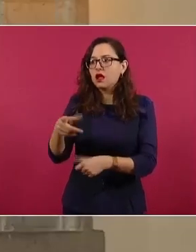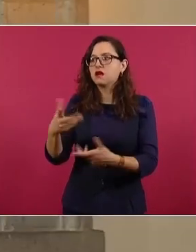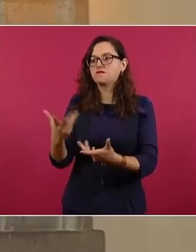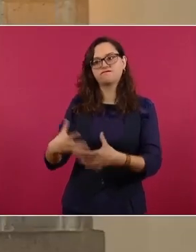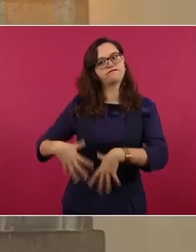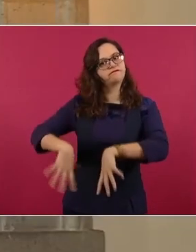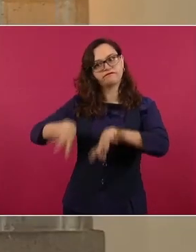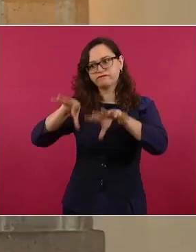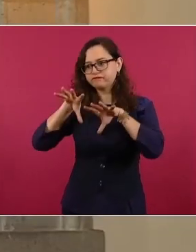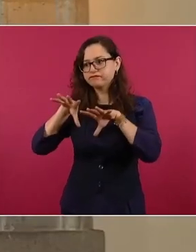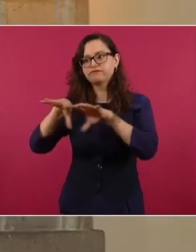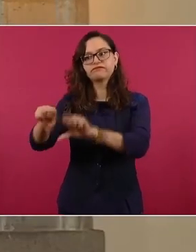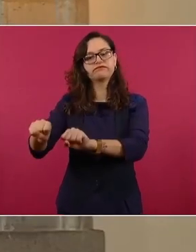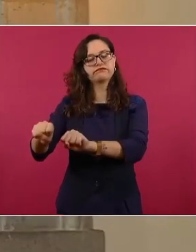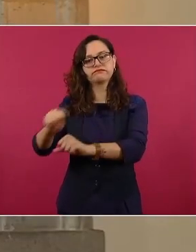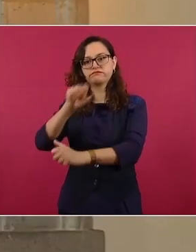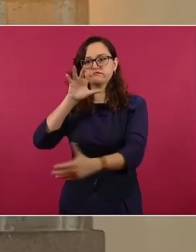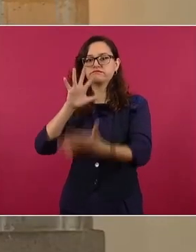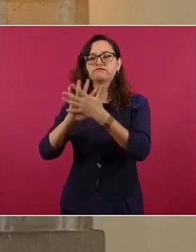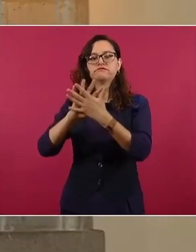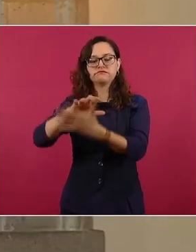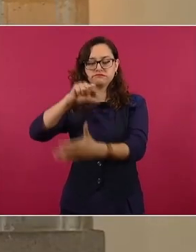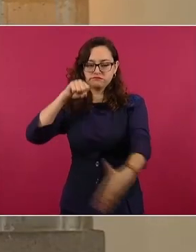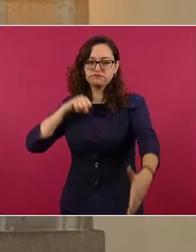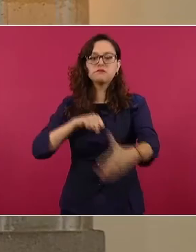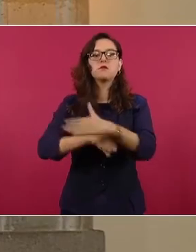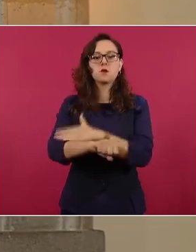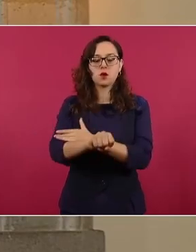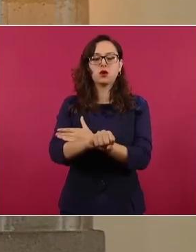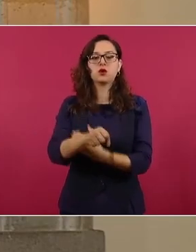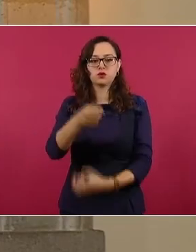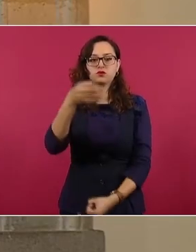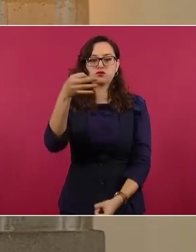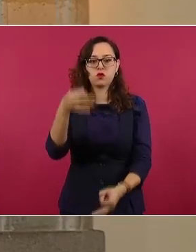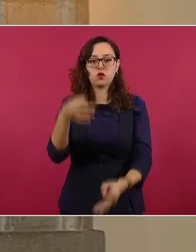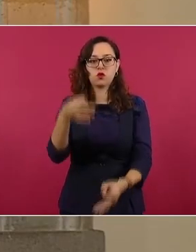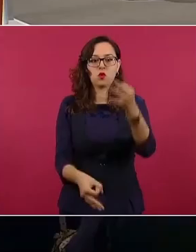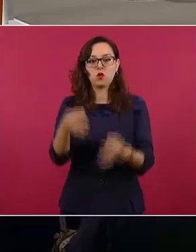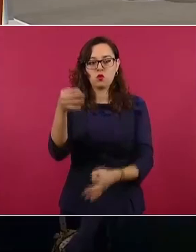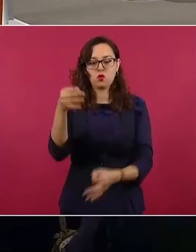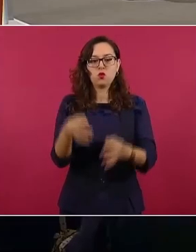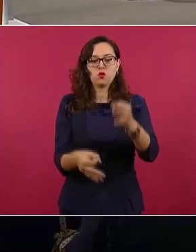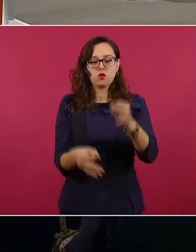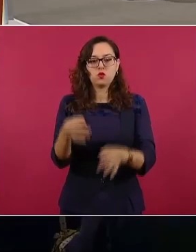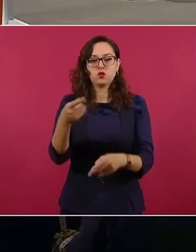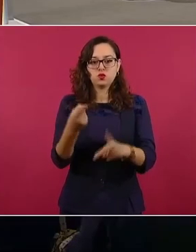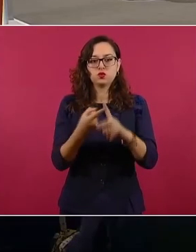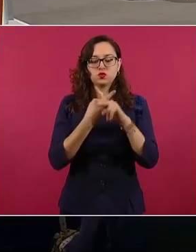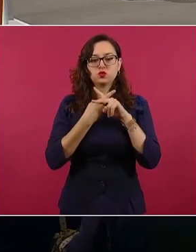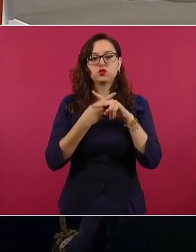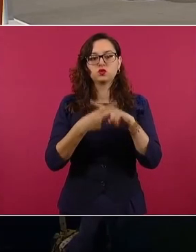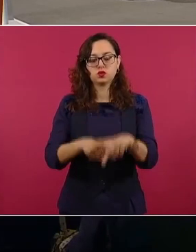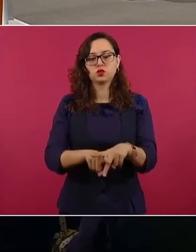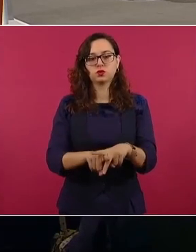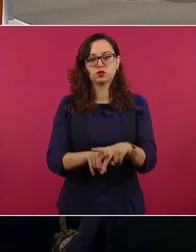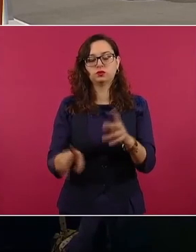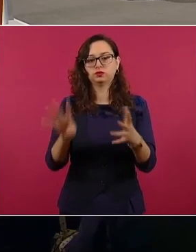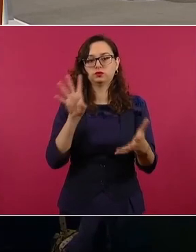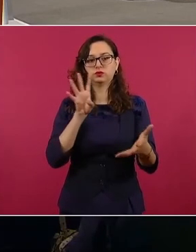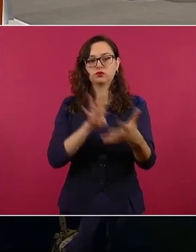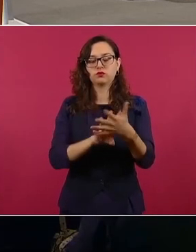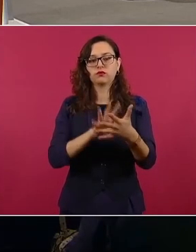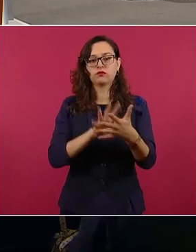puesto a disposición del juez de control en el reclusorio federal